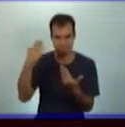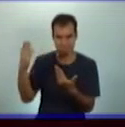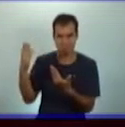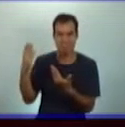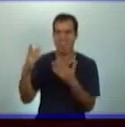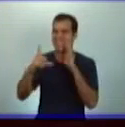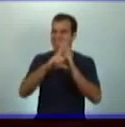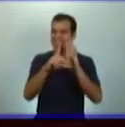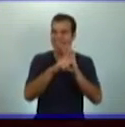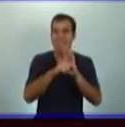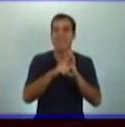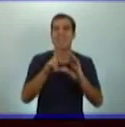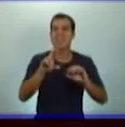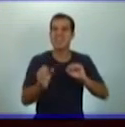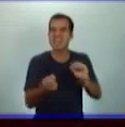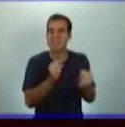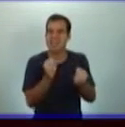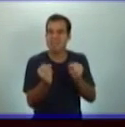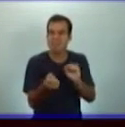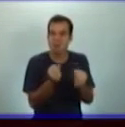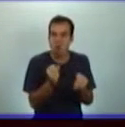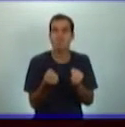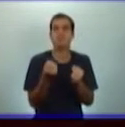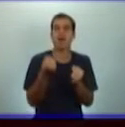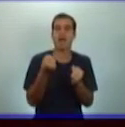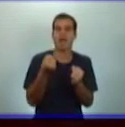ley de reforma agraria.